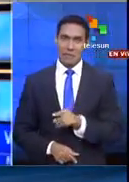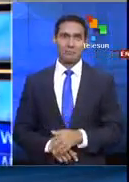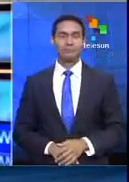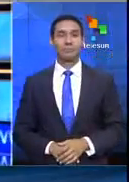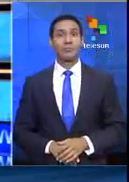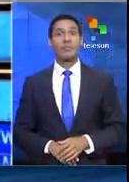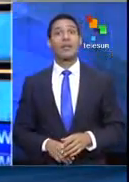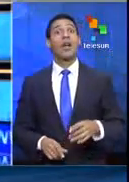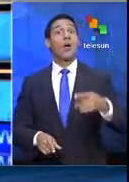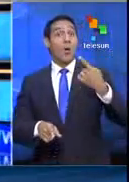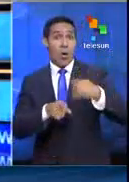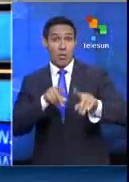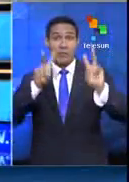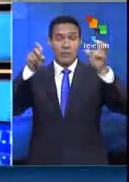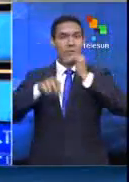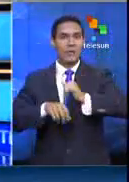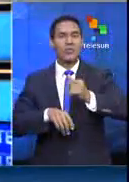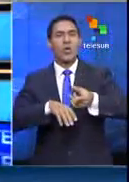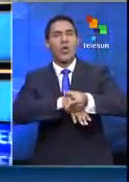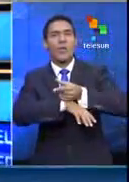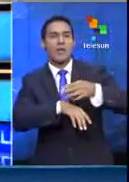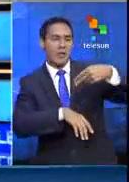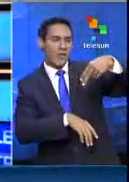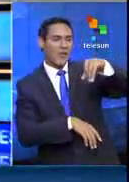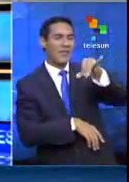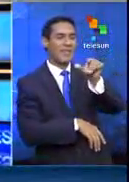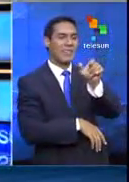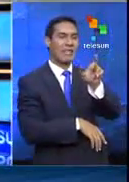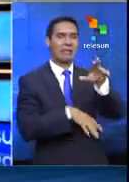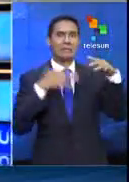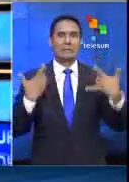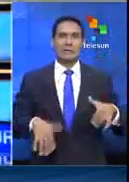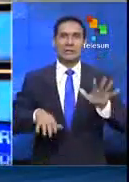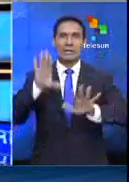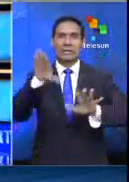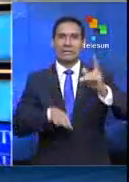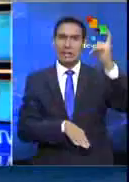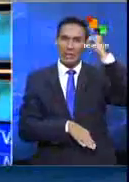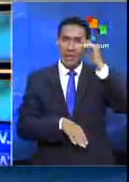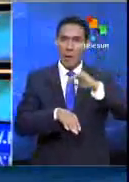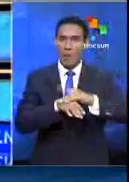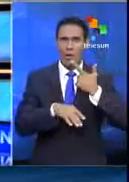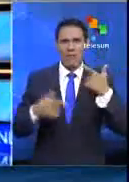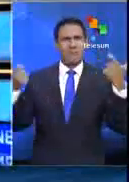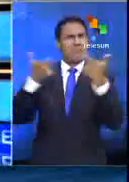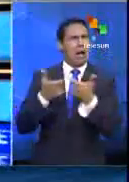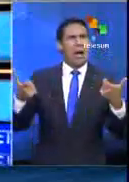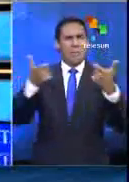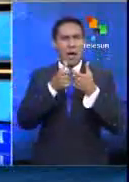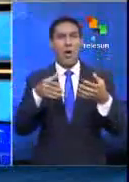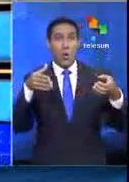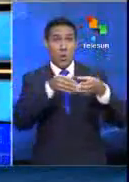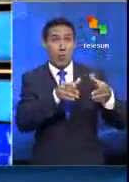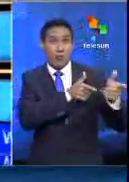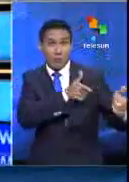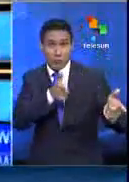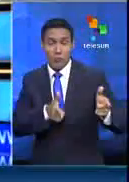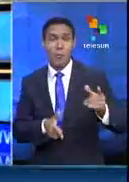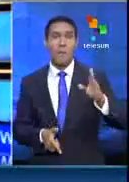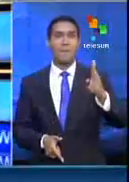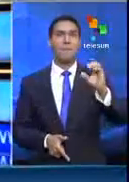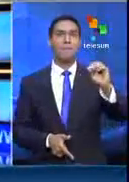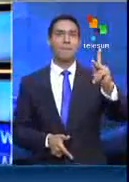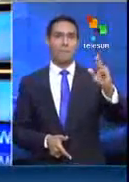Nos vamos ahora con más información. El gobierno de Níger decretó estado de emergencia por 15 días tras la escalada de violencia cometido por el grupo